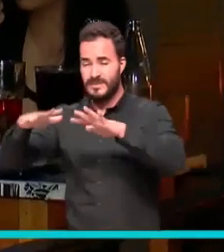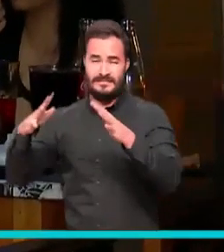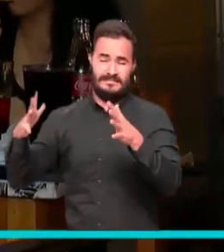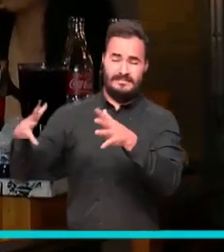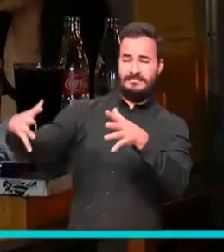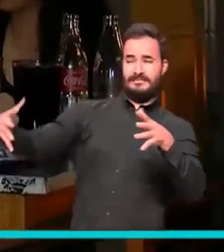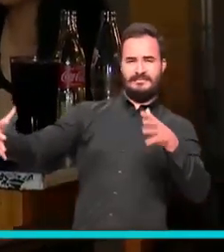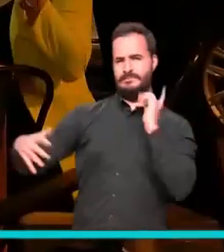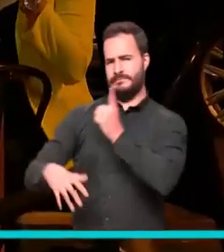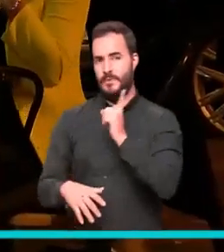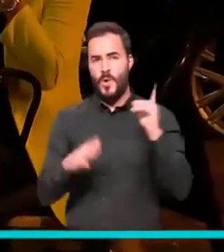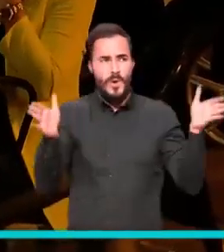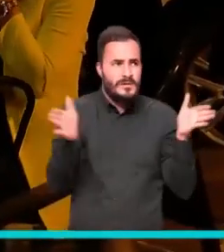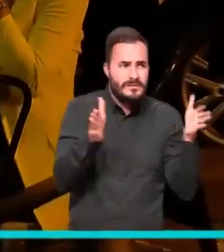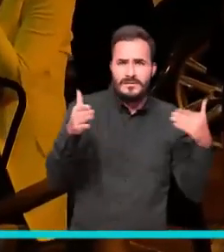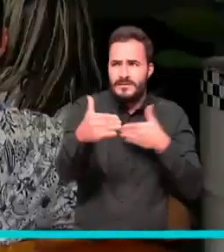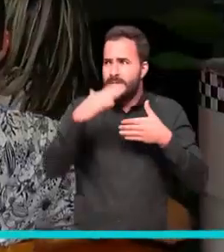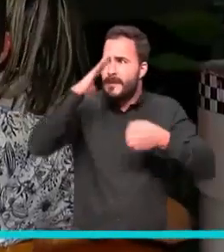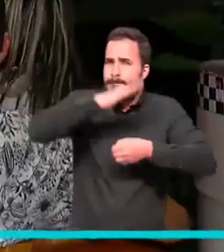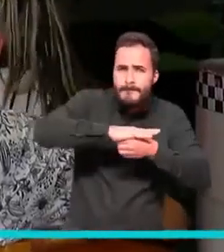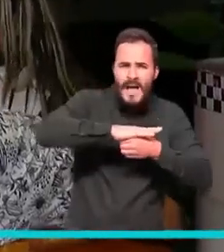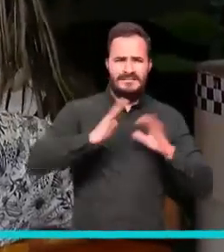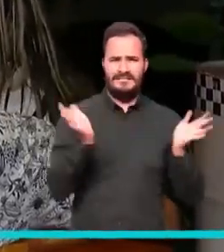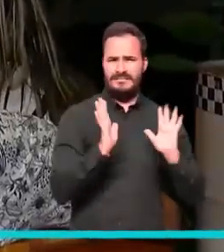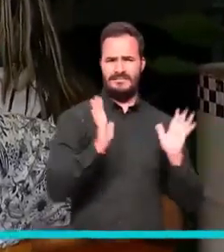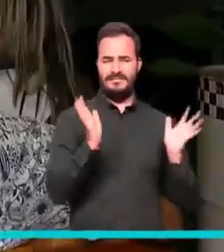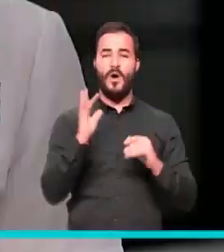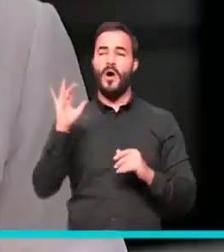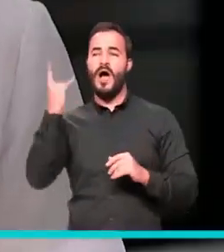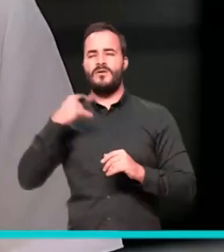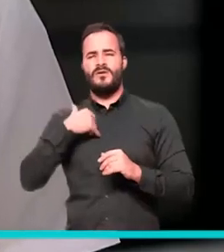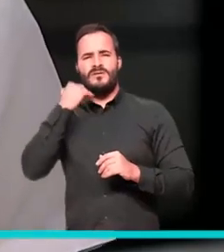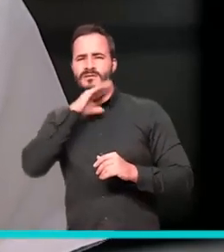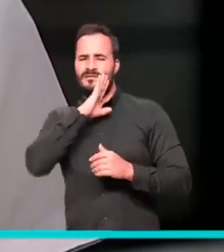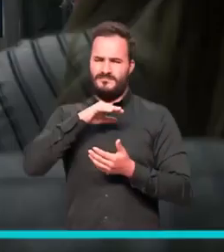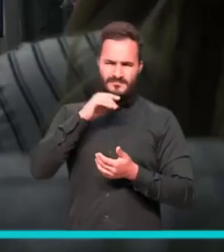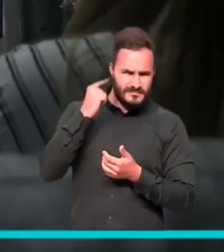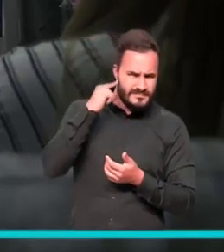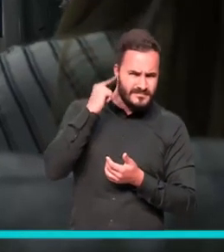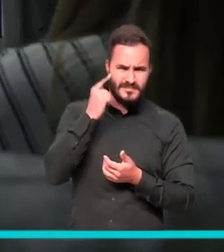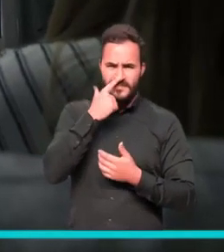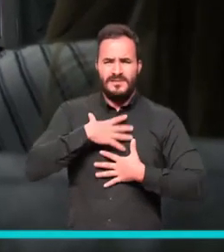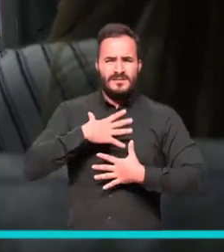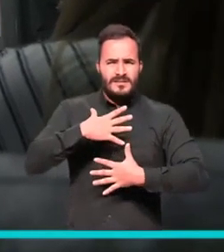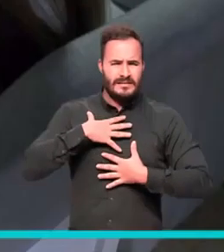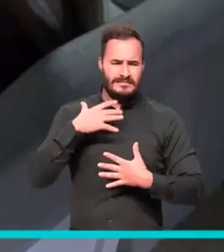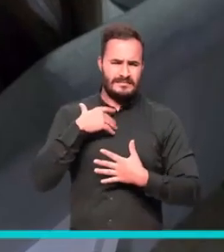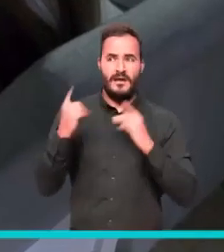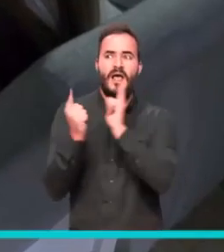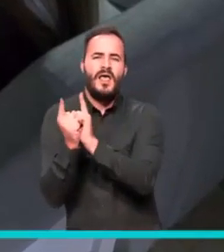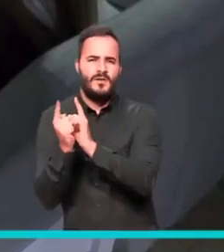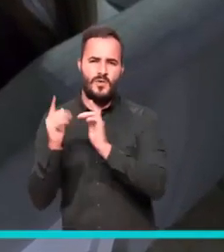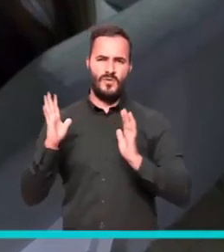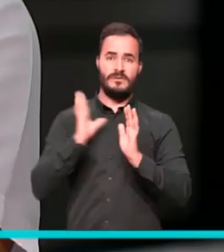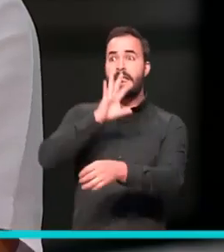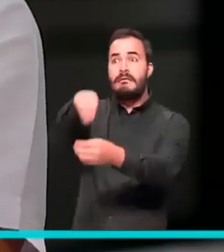aglomeraciones, no lugares cerrados y evitar estar cercano de personas que tienen síntomas respiratorios. No irnos